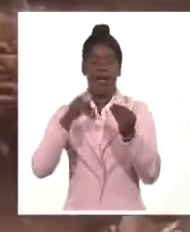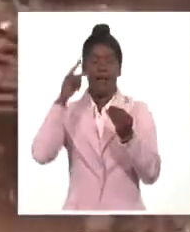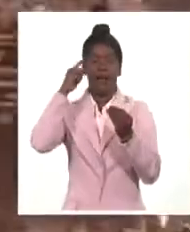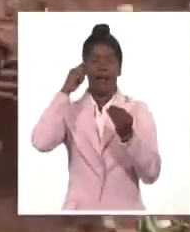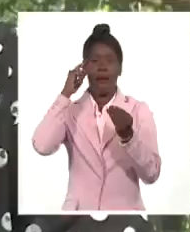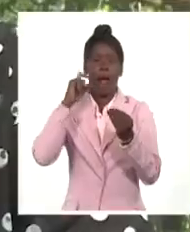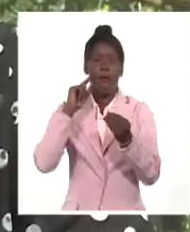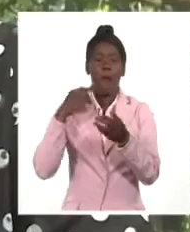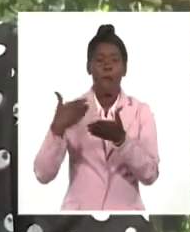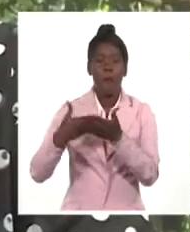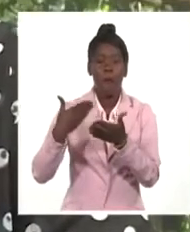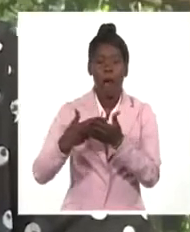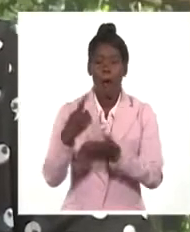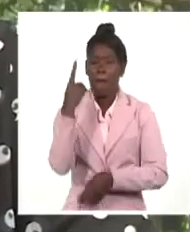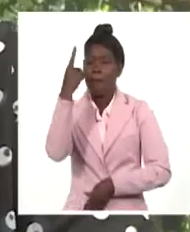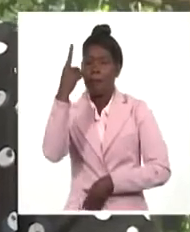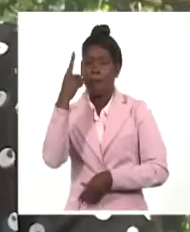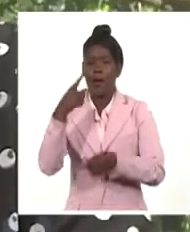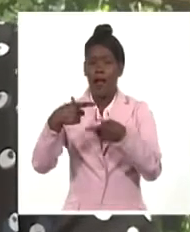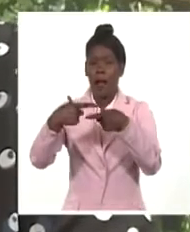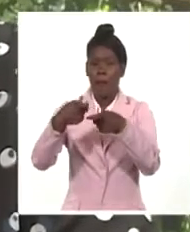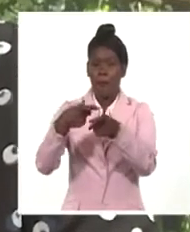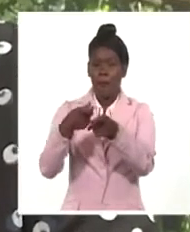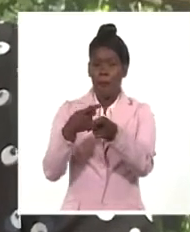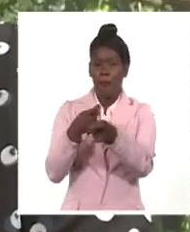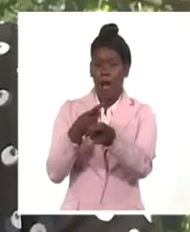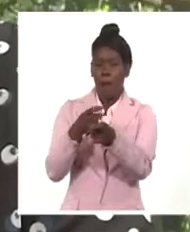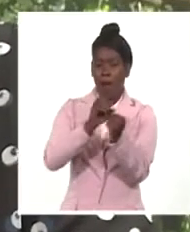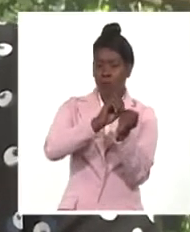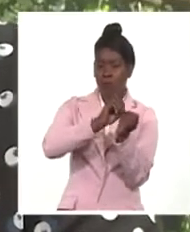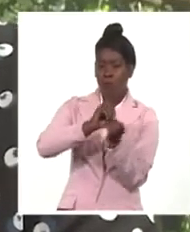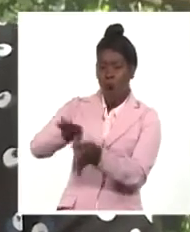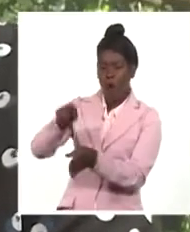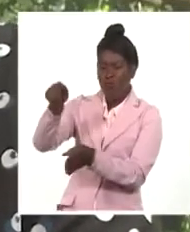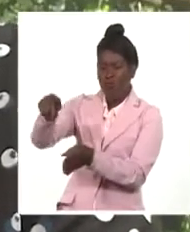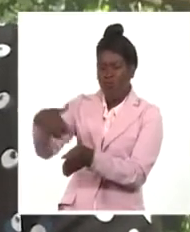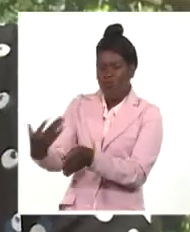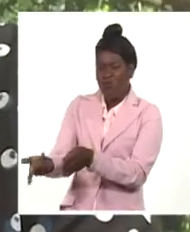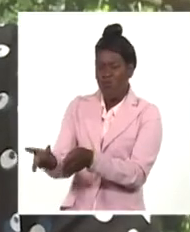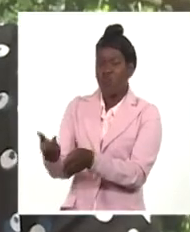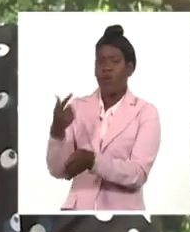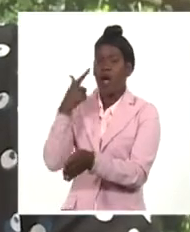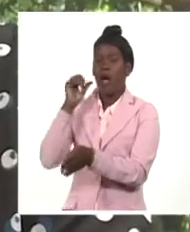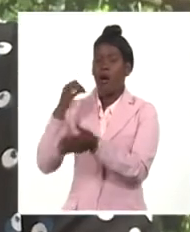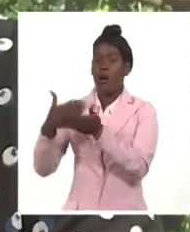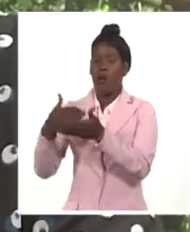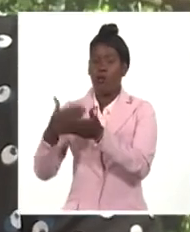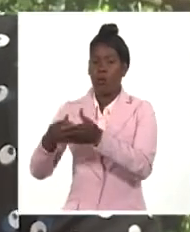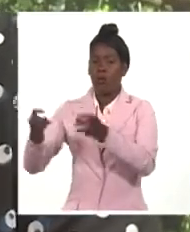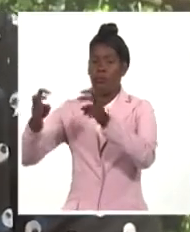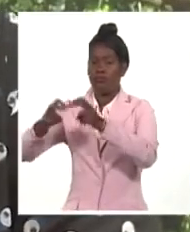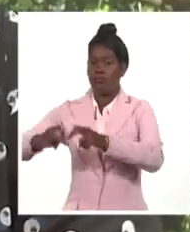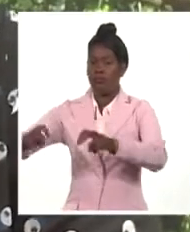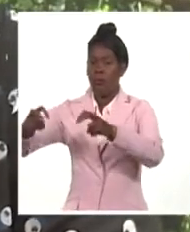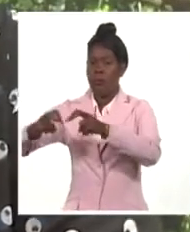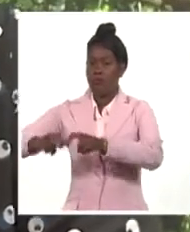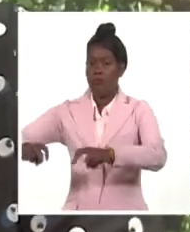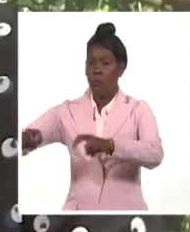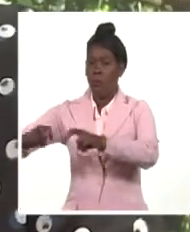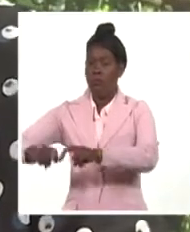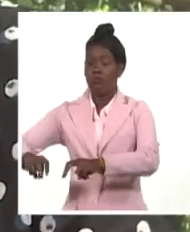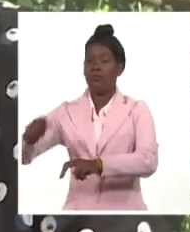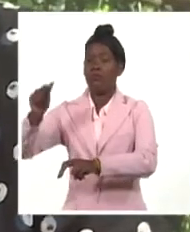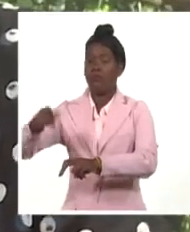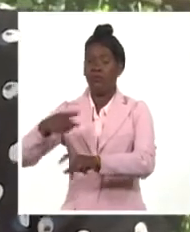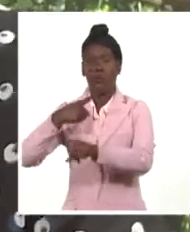tomate, en berenjena, en remolacha y hemos encontrado que pueden existir niveles de pérdidas que pueden fluctuar